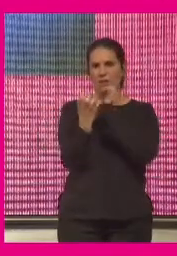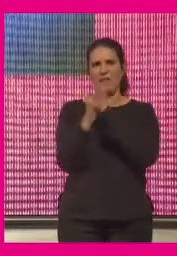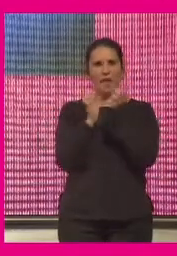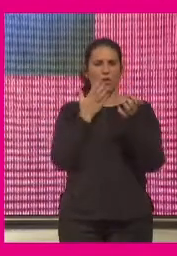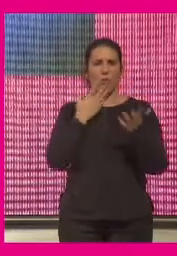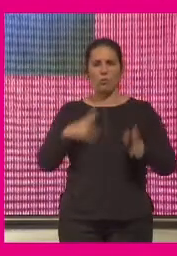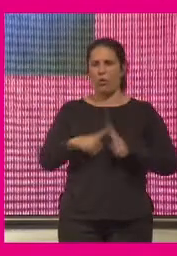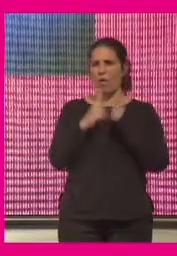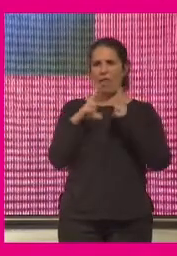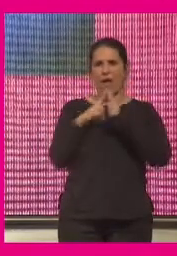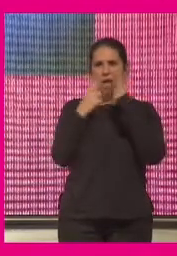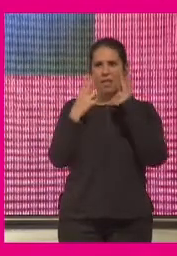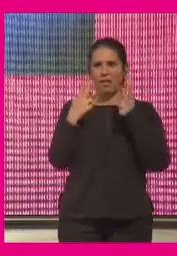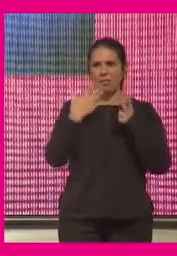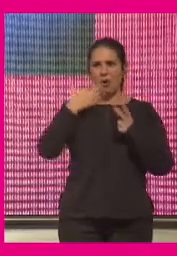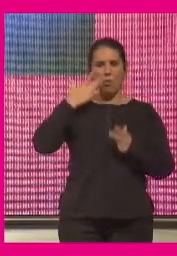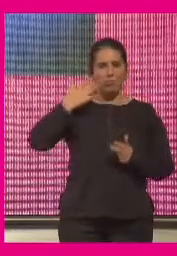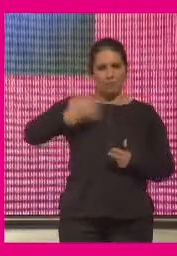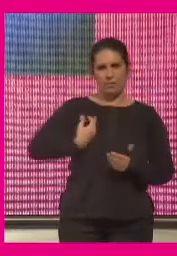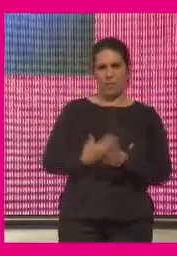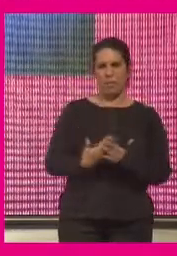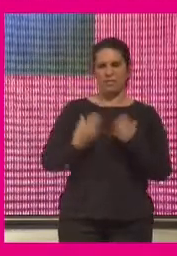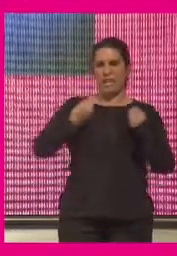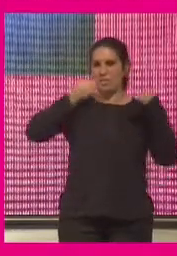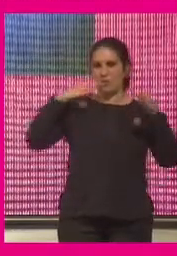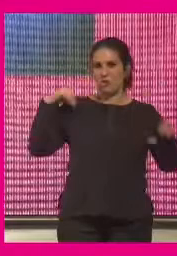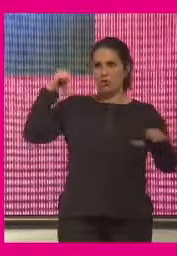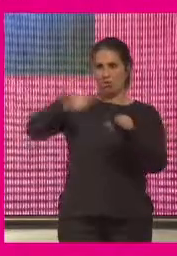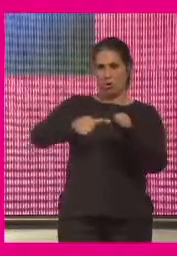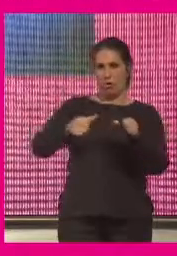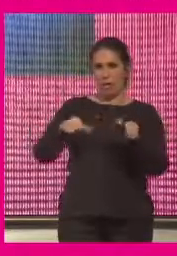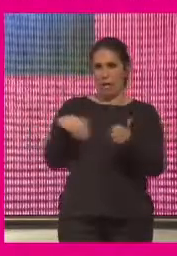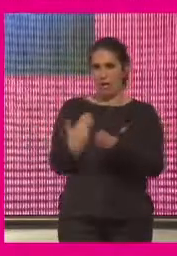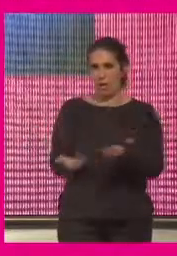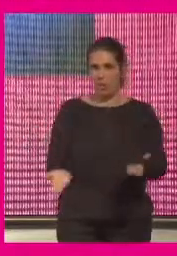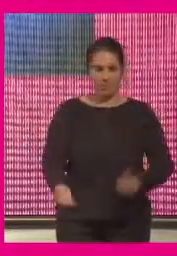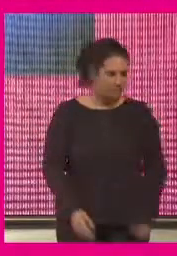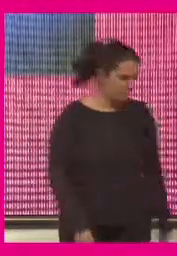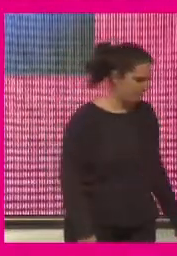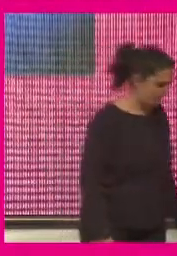como sociedad tal y como demuestra nuestra historia desde la antigüedad clásica hasta hoy